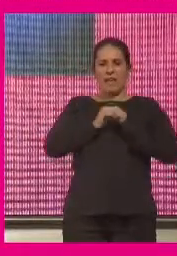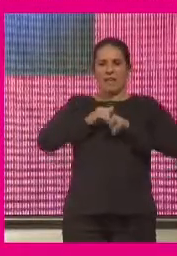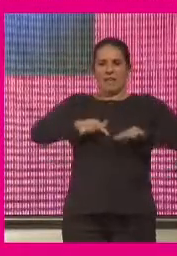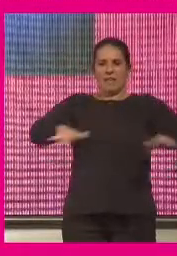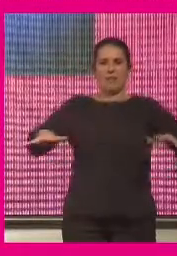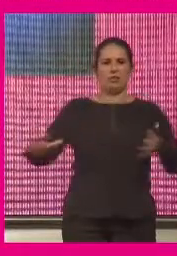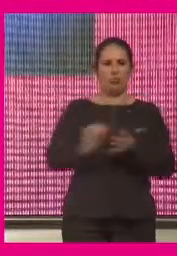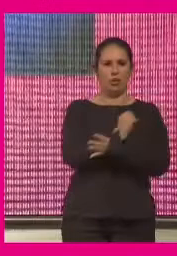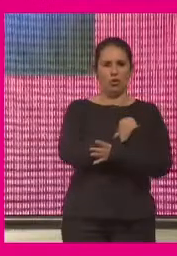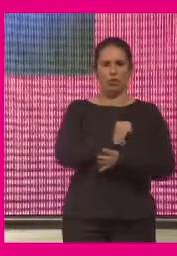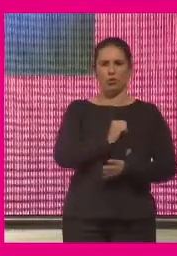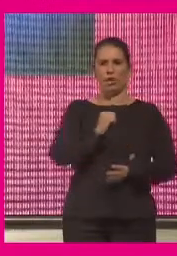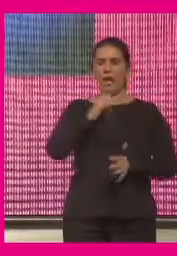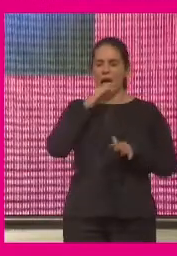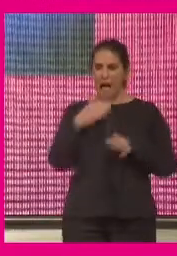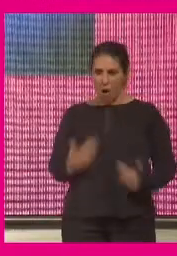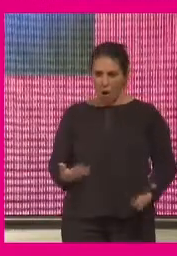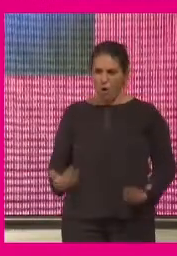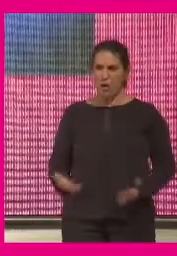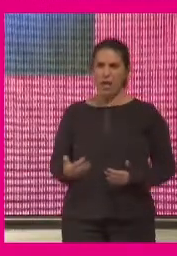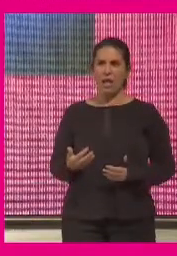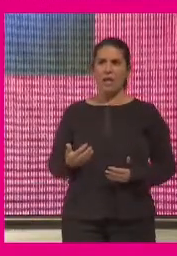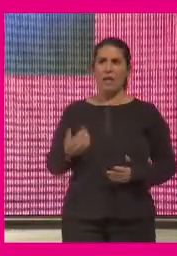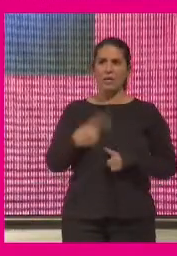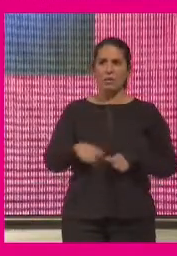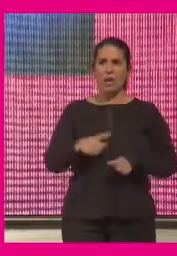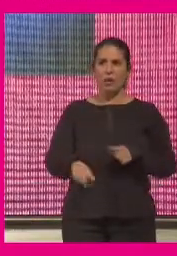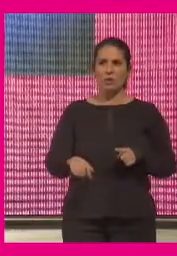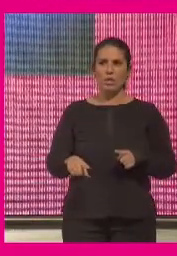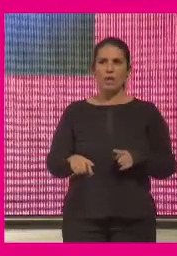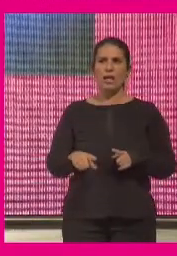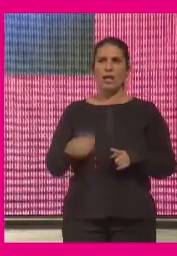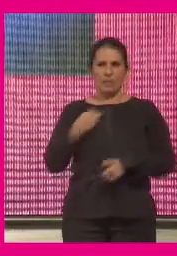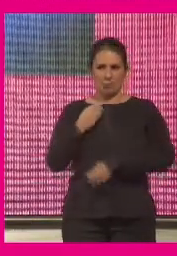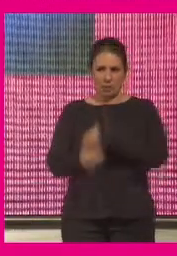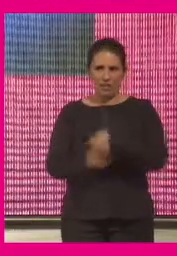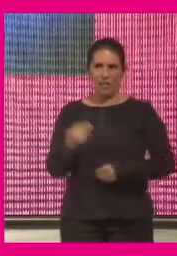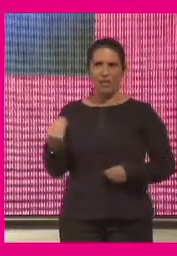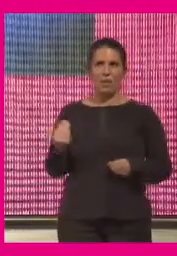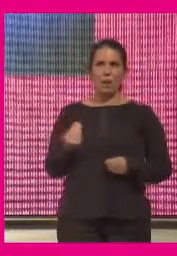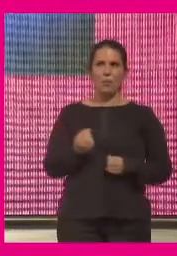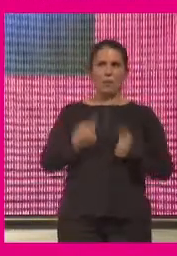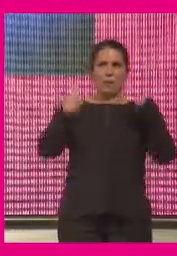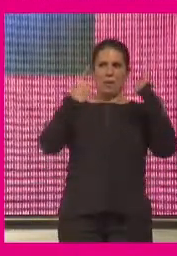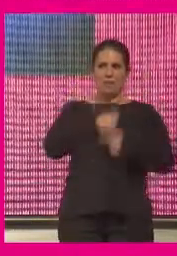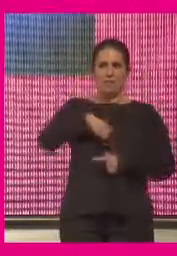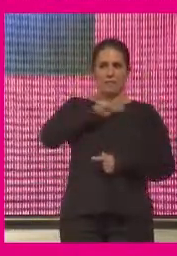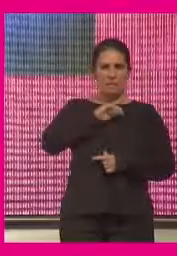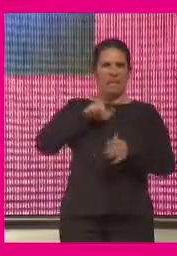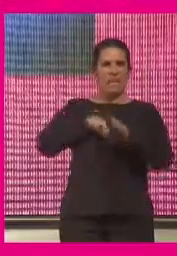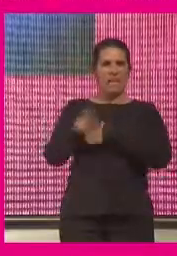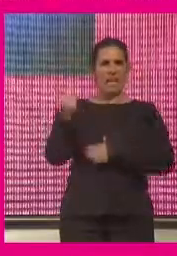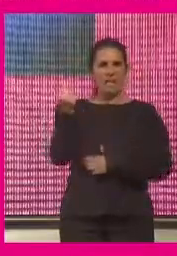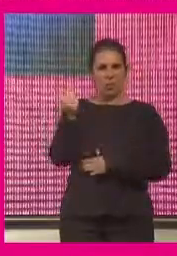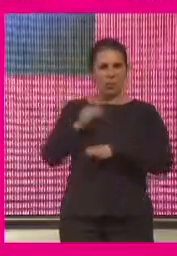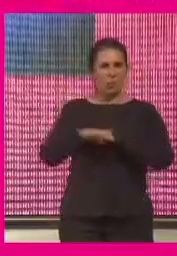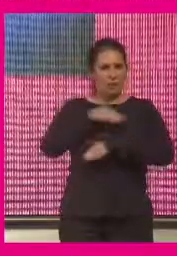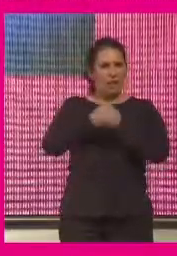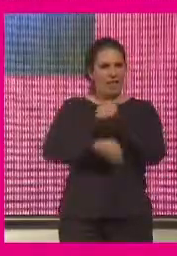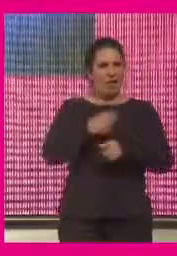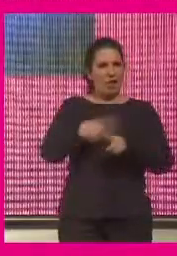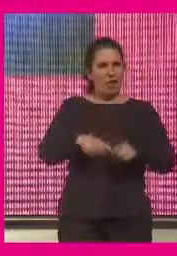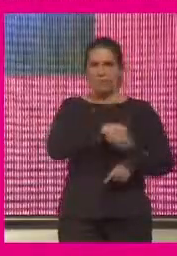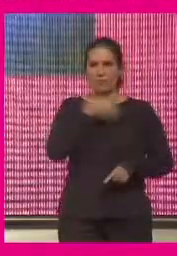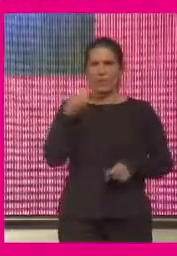poco de los retos que nos planteamos ahora no es saber lo que tenemos que hacer y creo que tenemos claro por primera vez España va a tener recursos para hacer lo que es conveniente